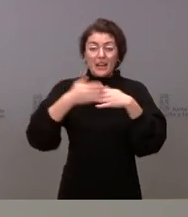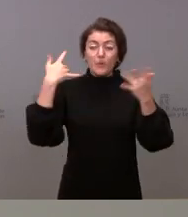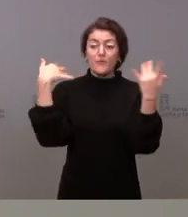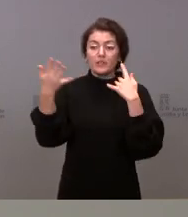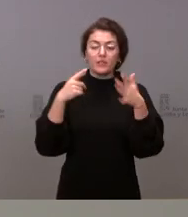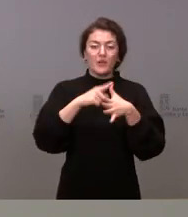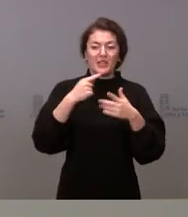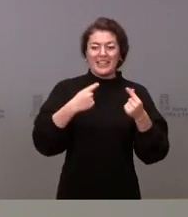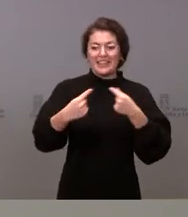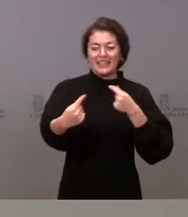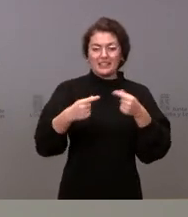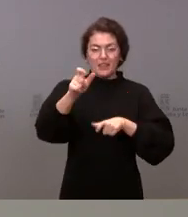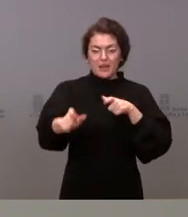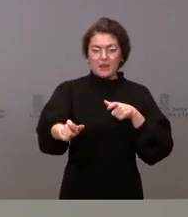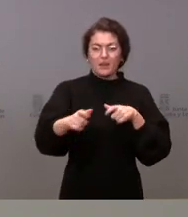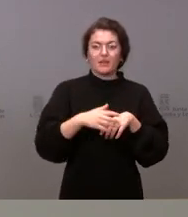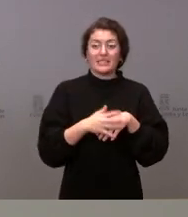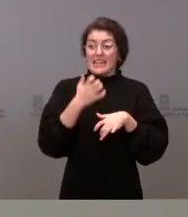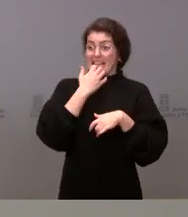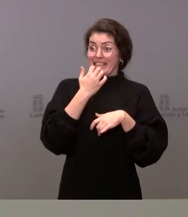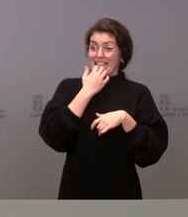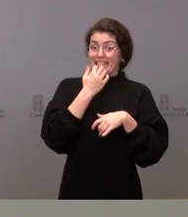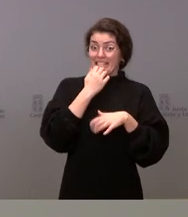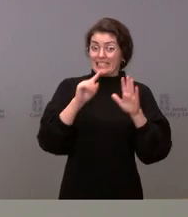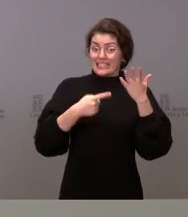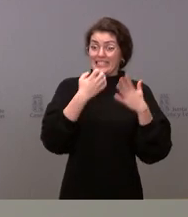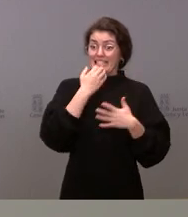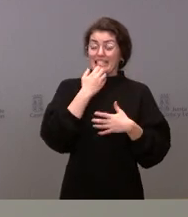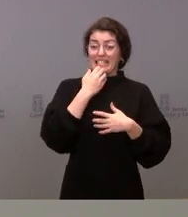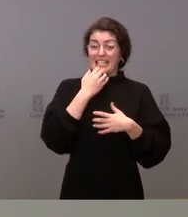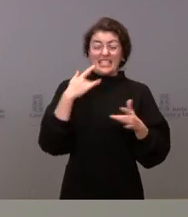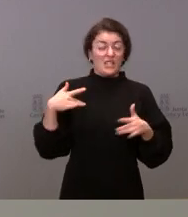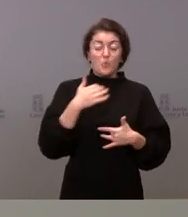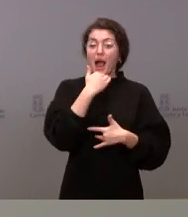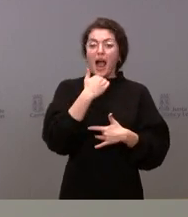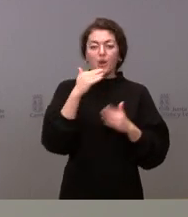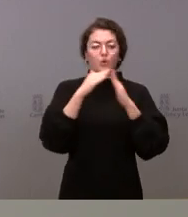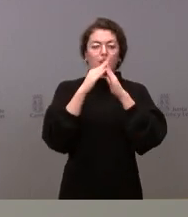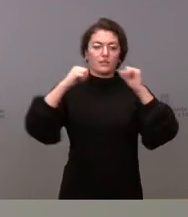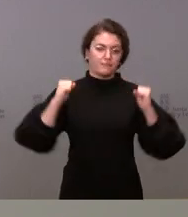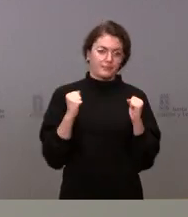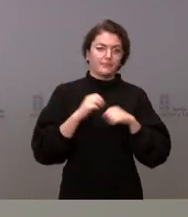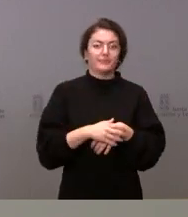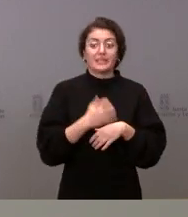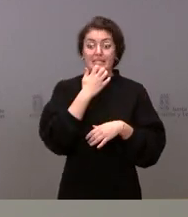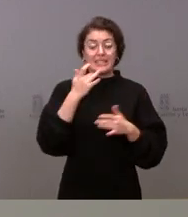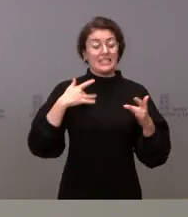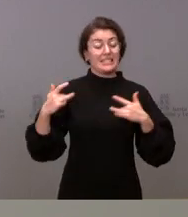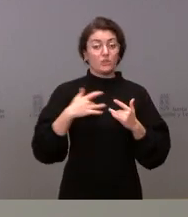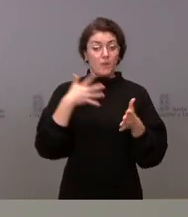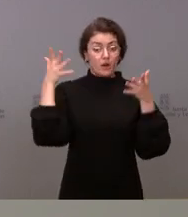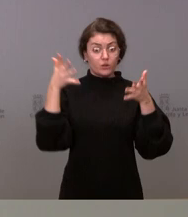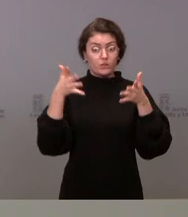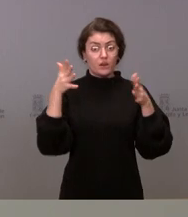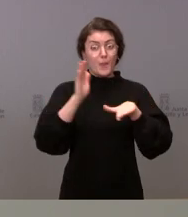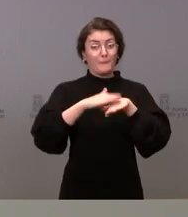y me quedo en casa si tengo cualquier síntoma. Ante los síntomas, recomendamos también para ayudar